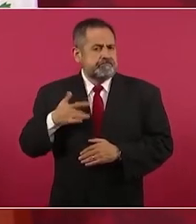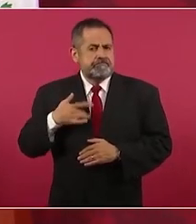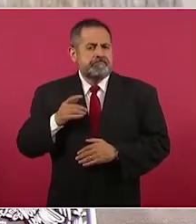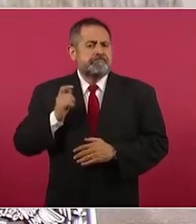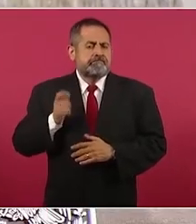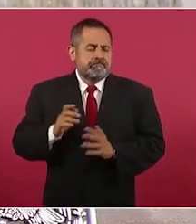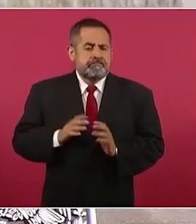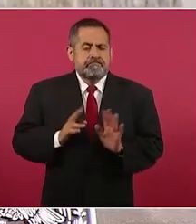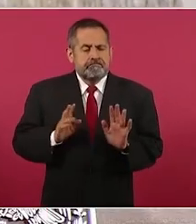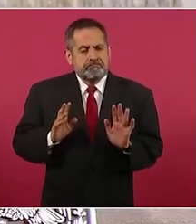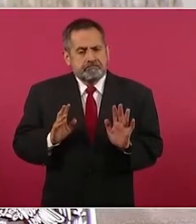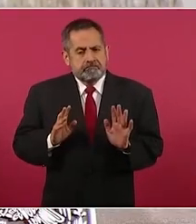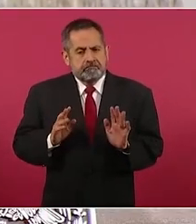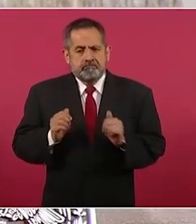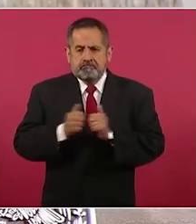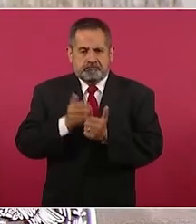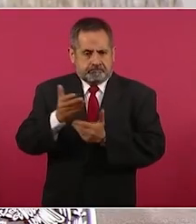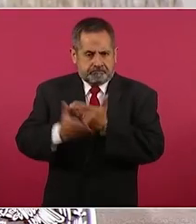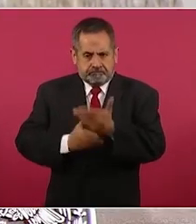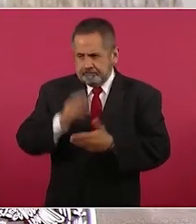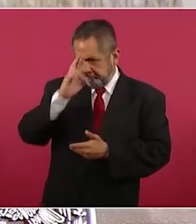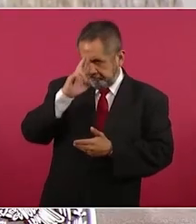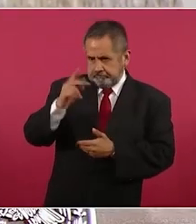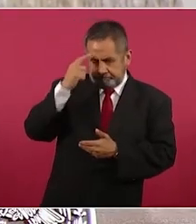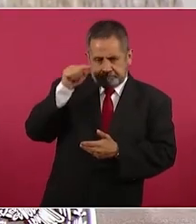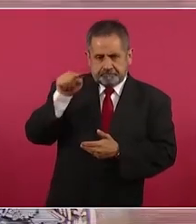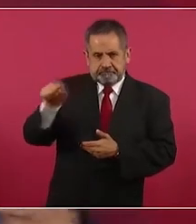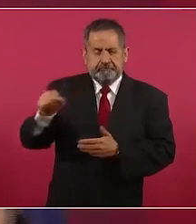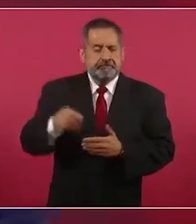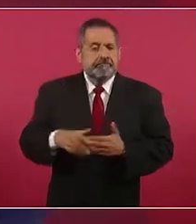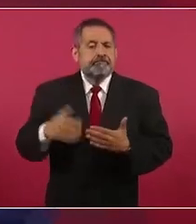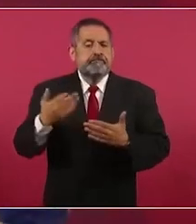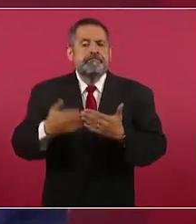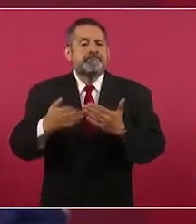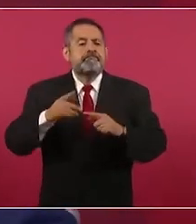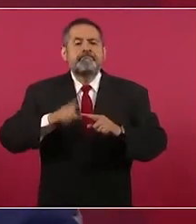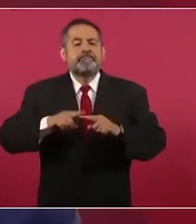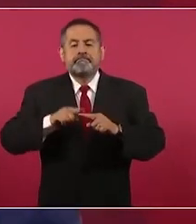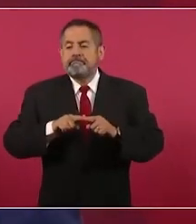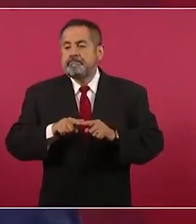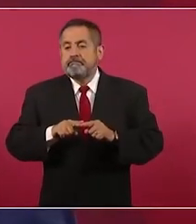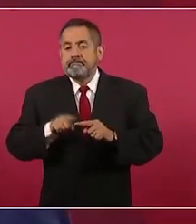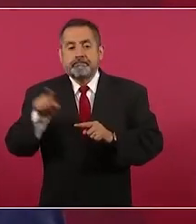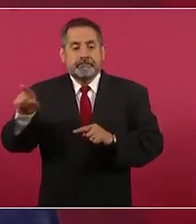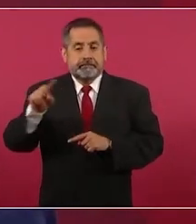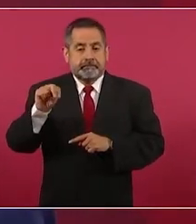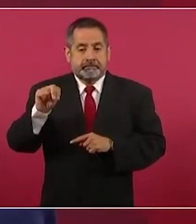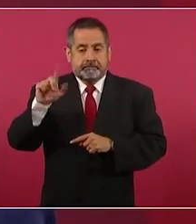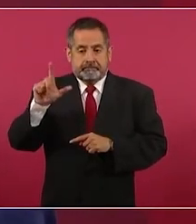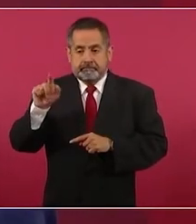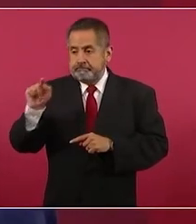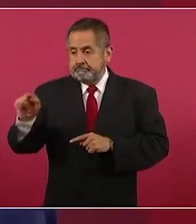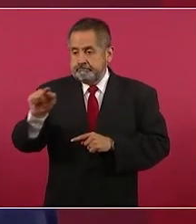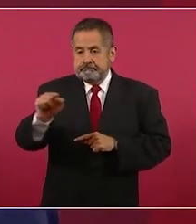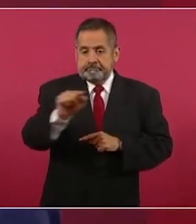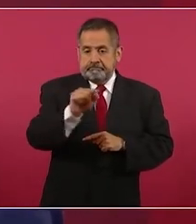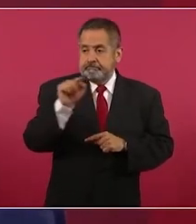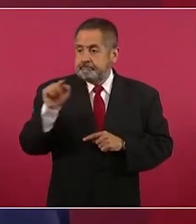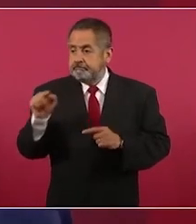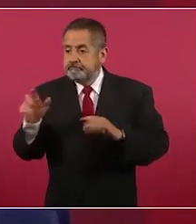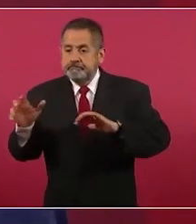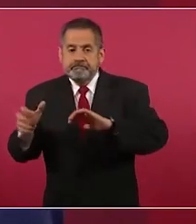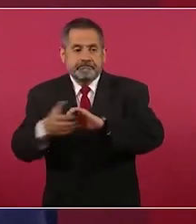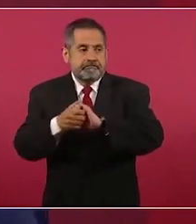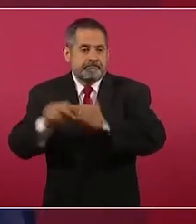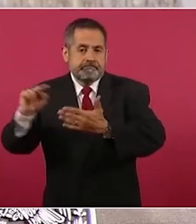y eso lo digo de manera respetuosa, pues un acuerdo ahí, en Nuevo León. Si